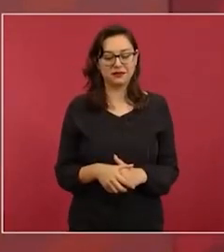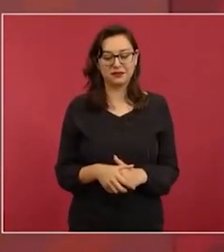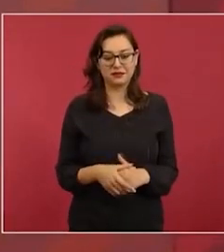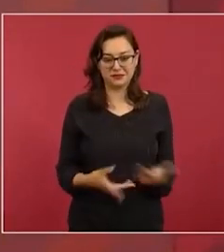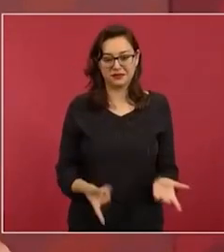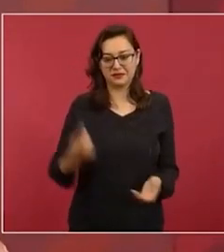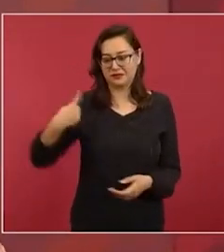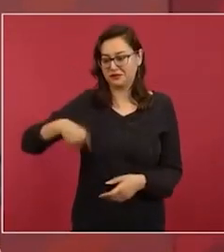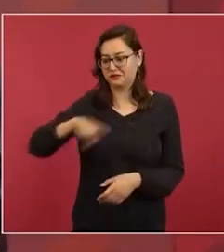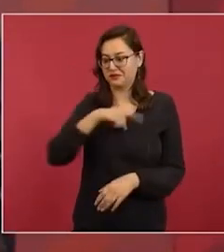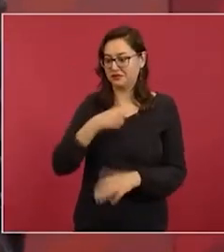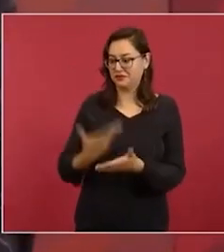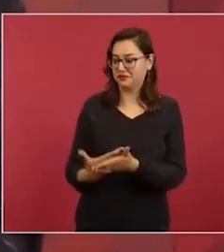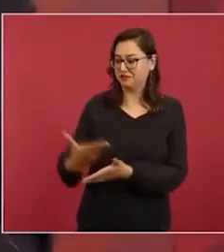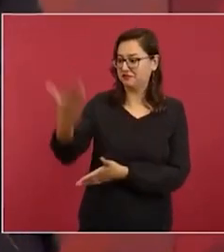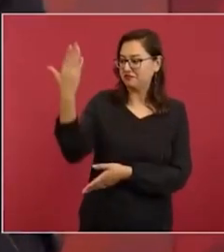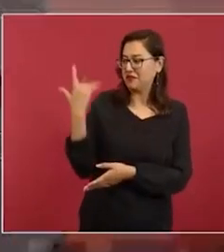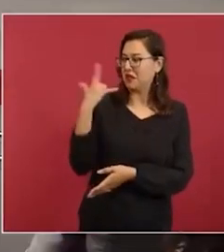No había